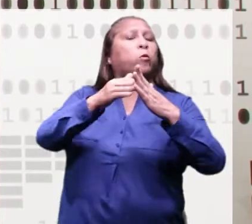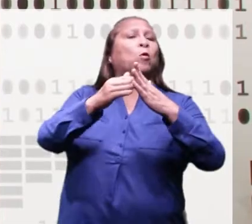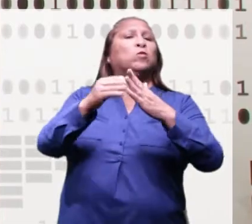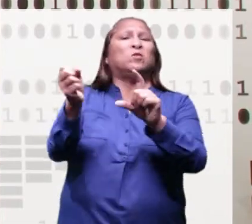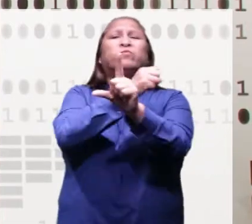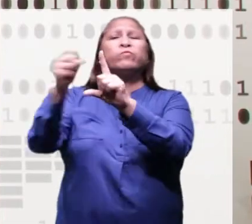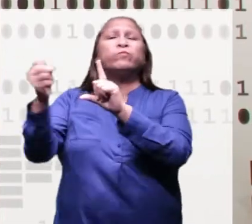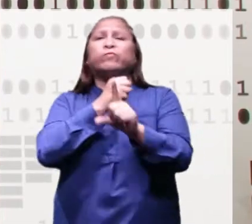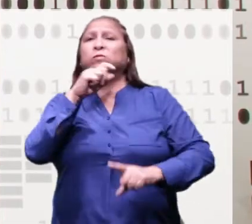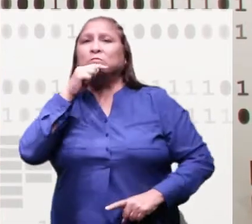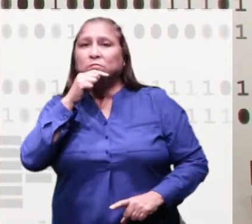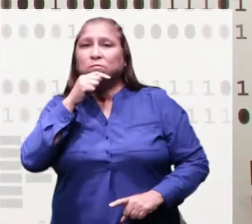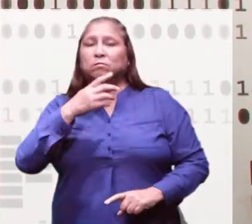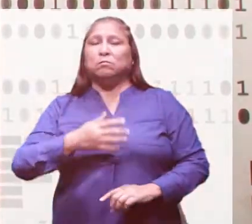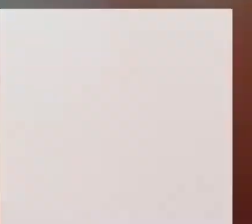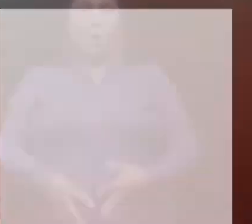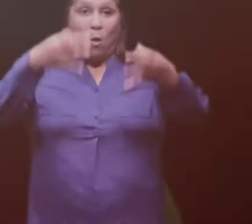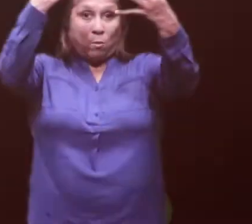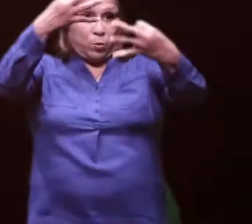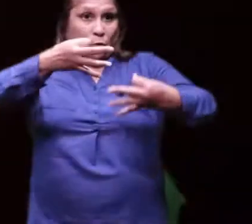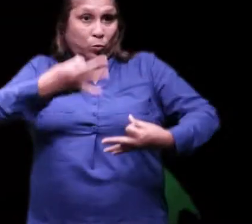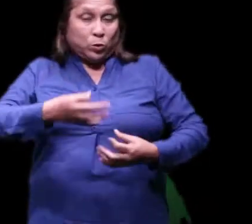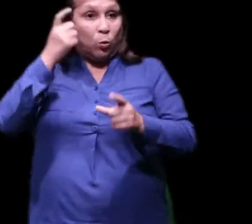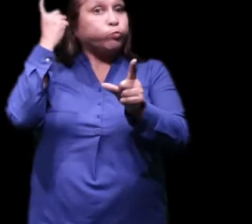para la lucha contra la violencia hacia la mujer.